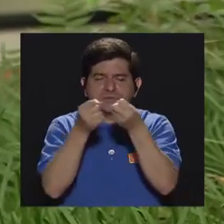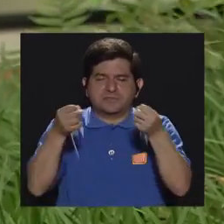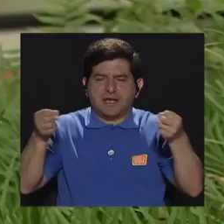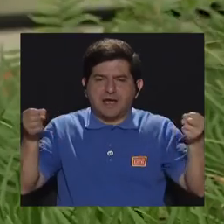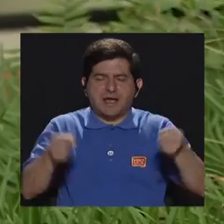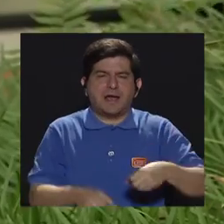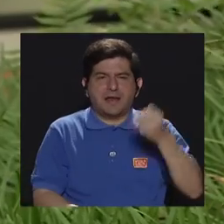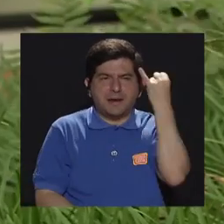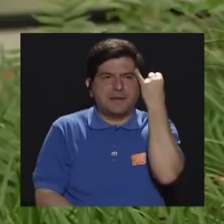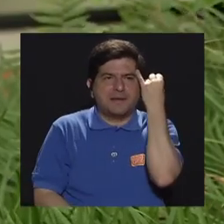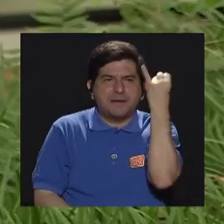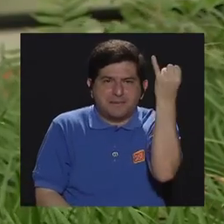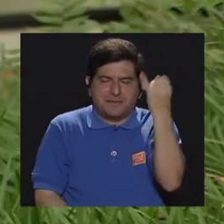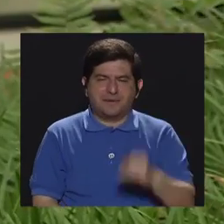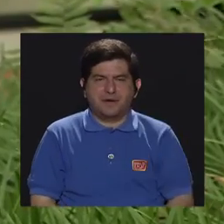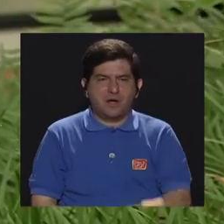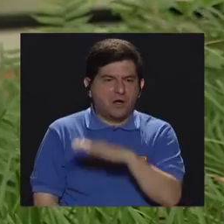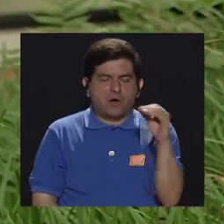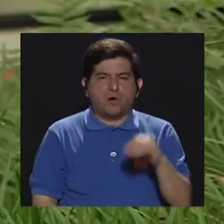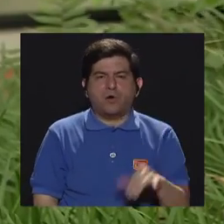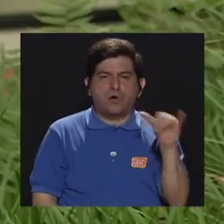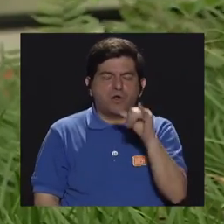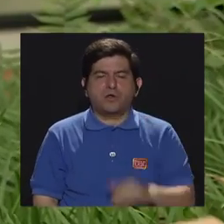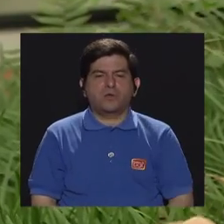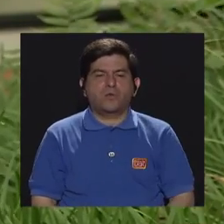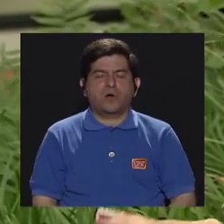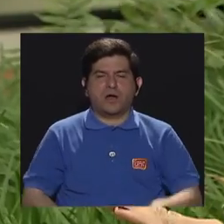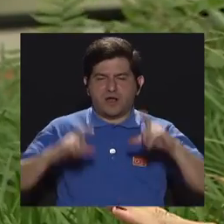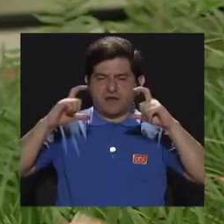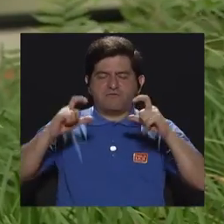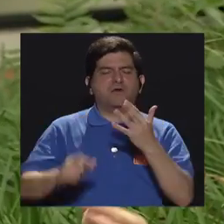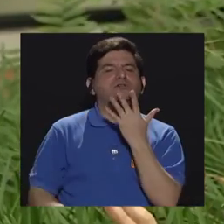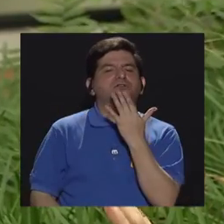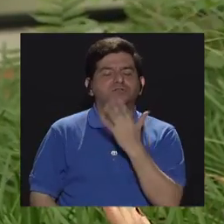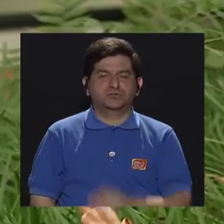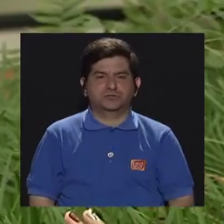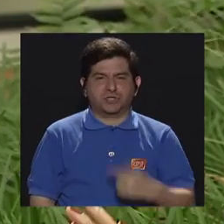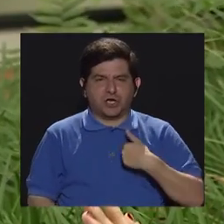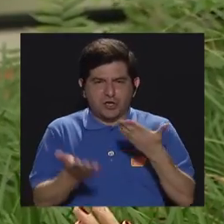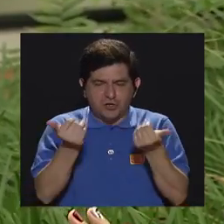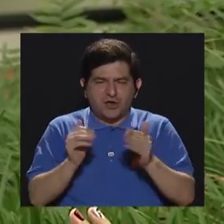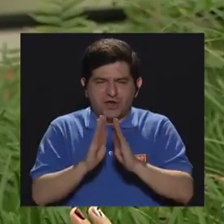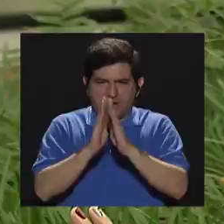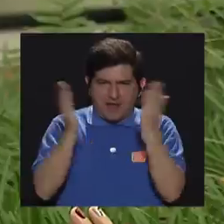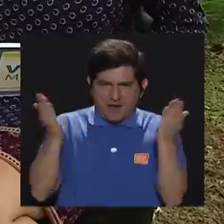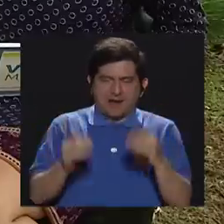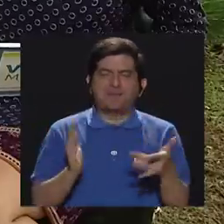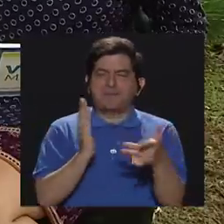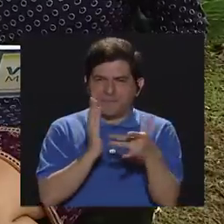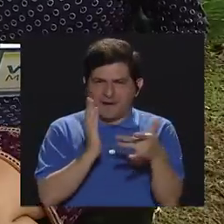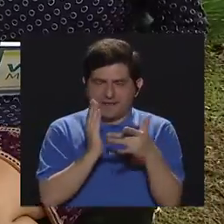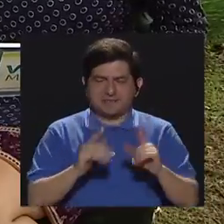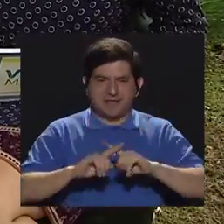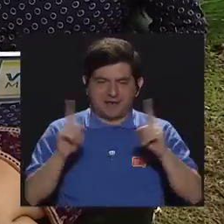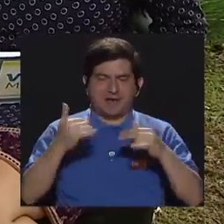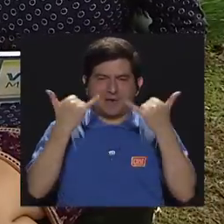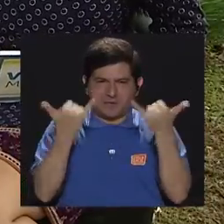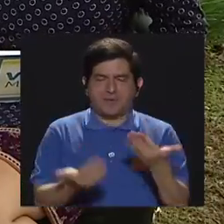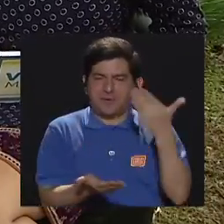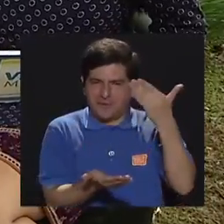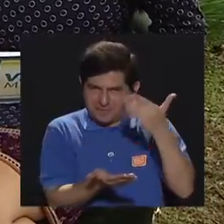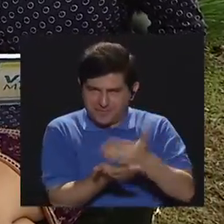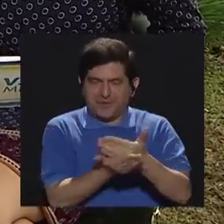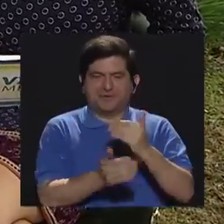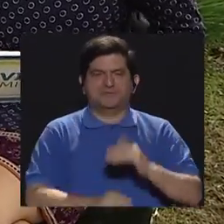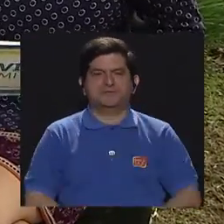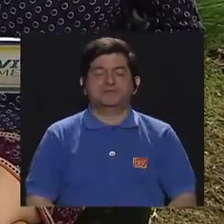conceptuales, podemos utilizar también fichas de colores. Profesora, yo quisiera que ampliemos un poquito más estas técnicas, pero necesitamos hacer